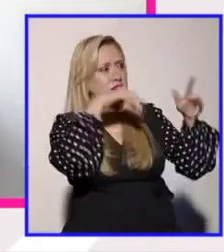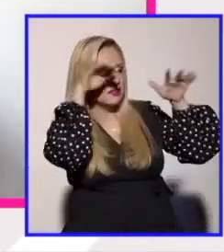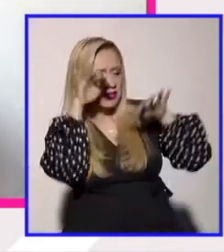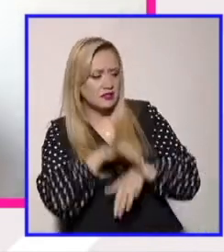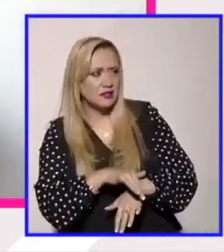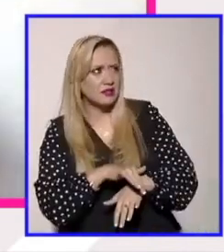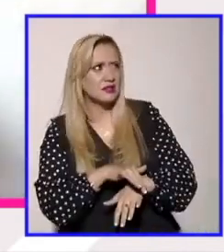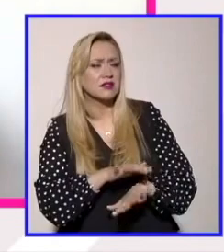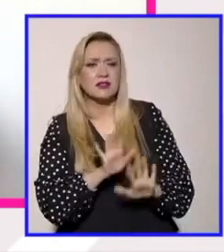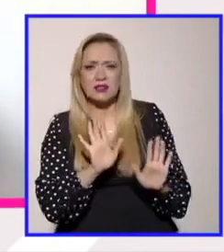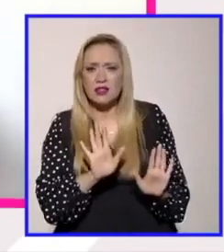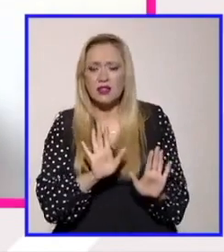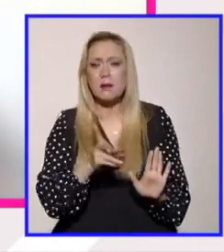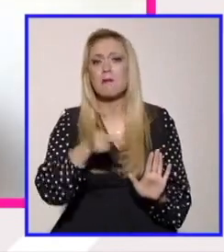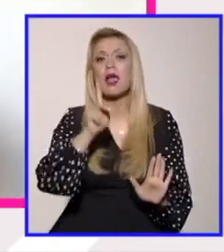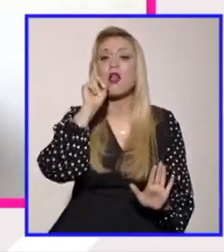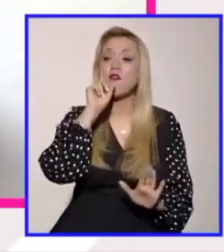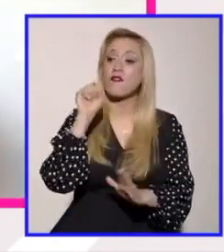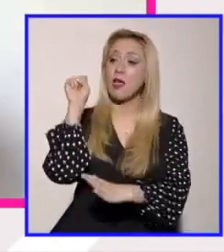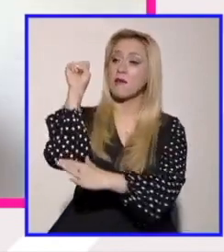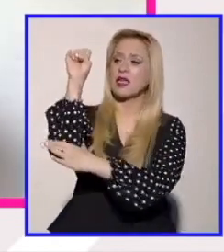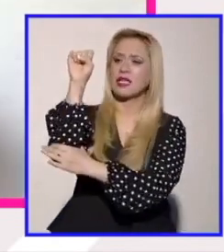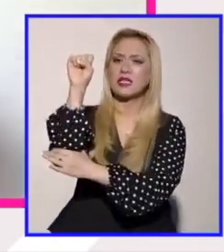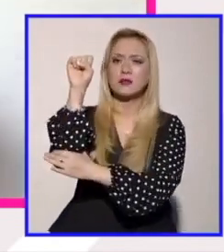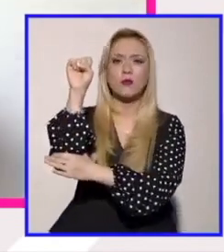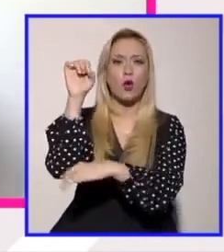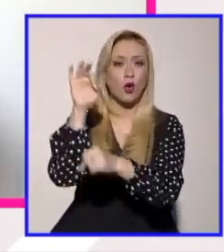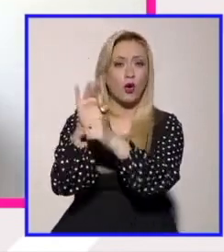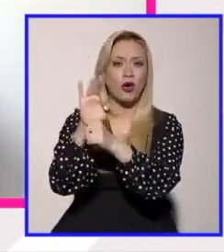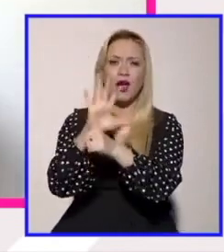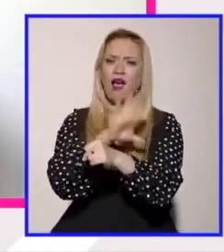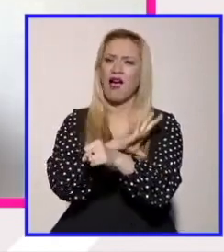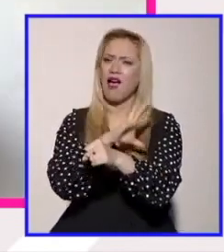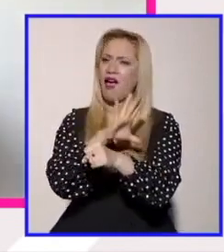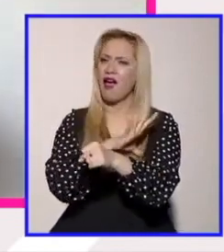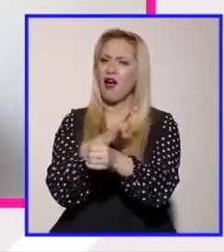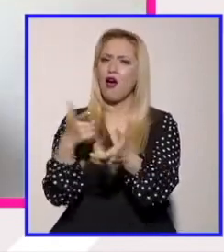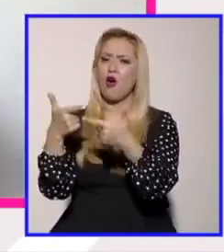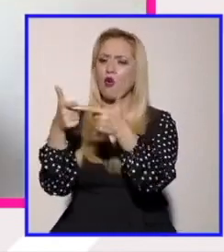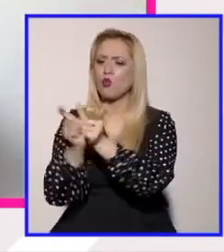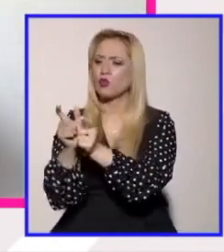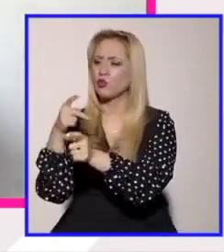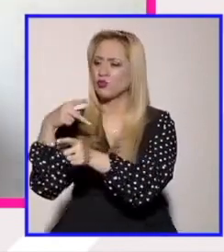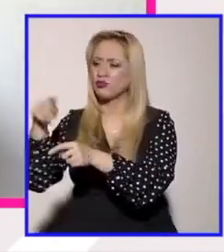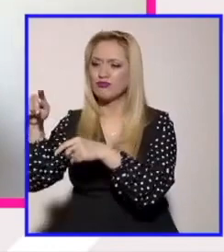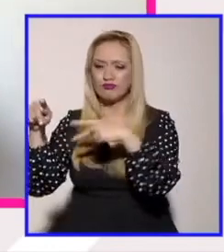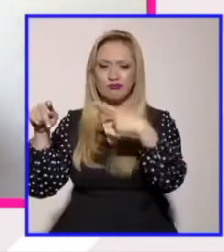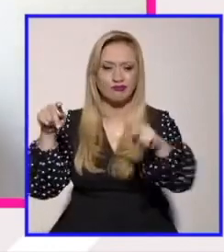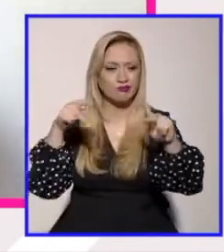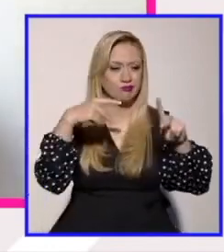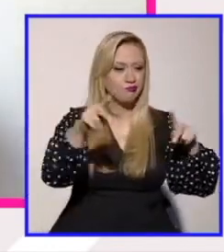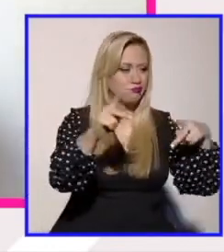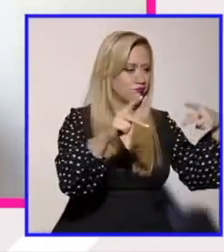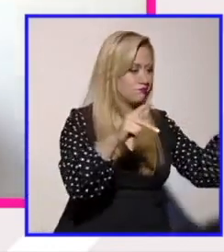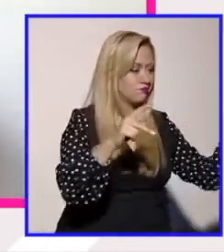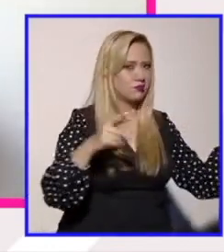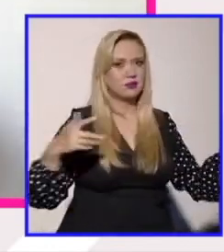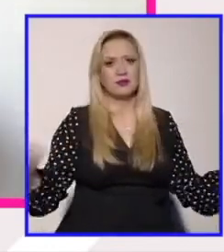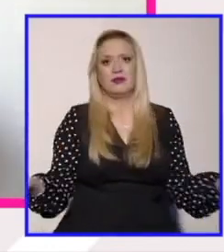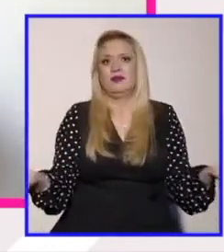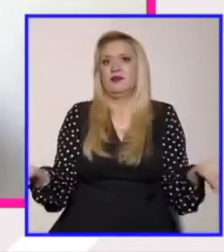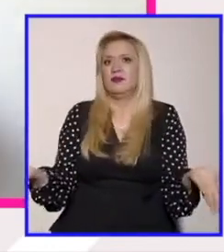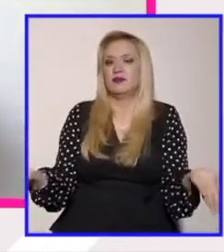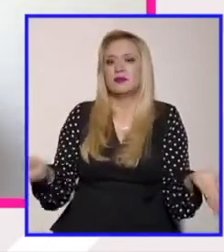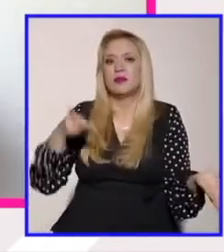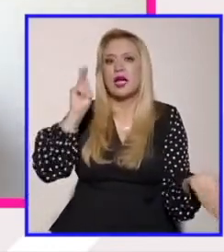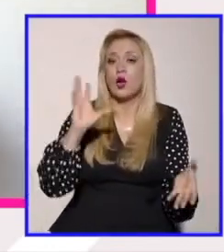diversos entonces yo sigo reivindicando pues un feminismo que es incluyente precisamente que es antirracista que